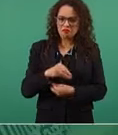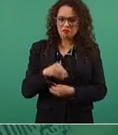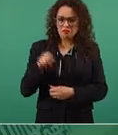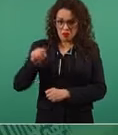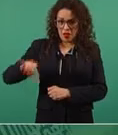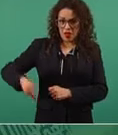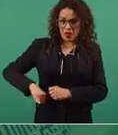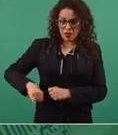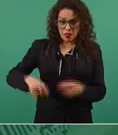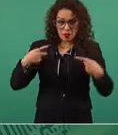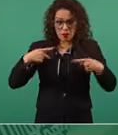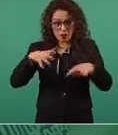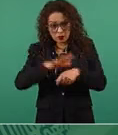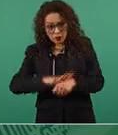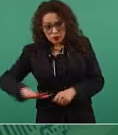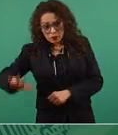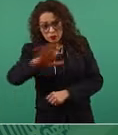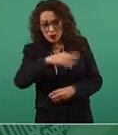pueblo,